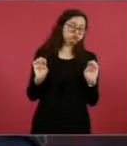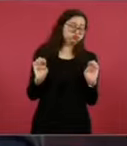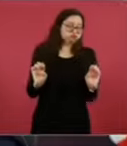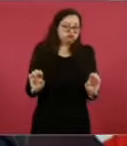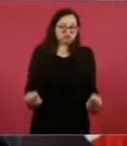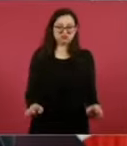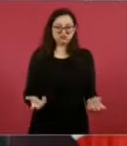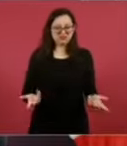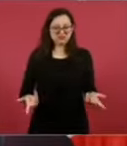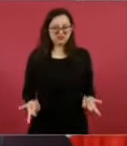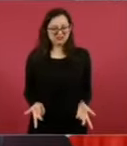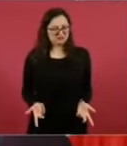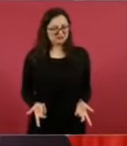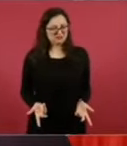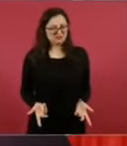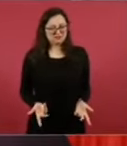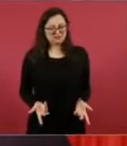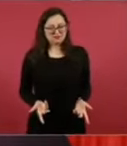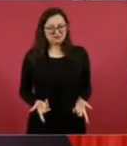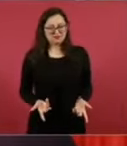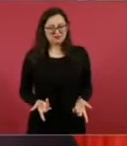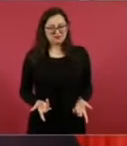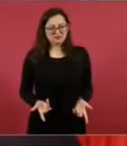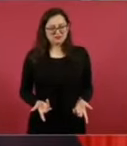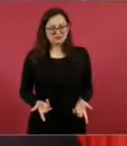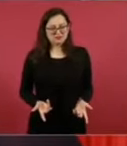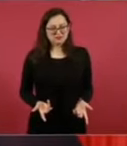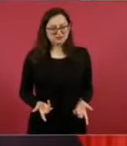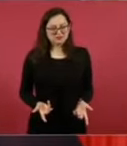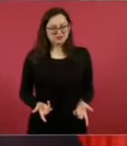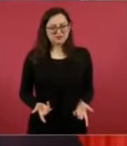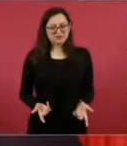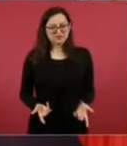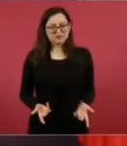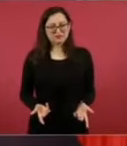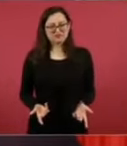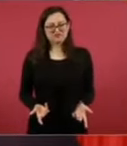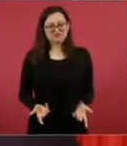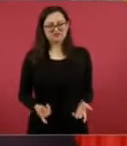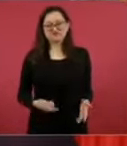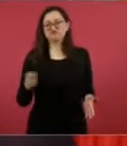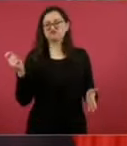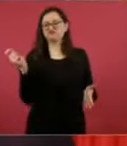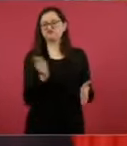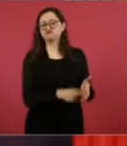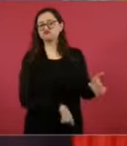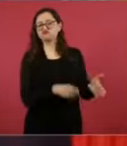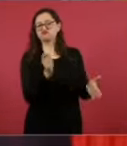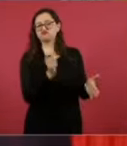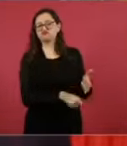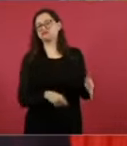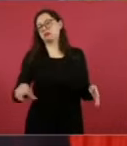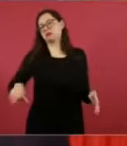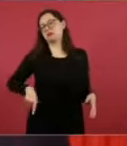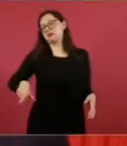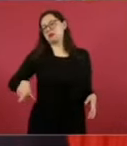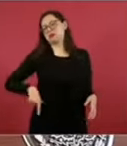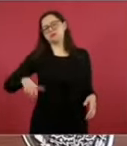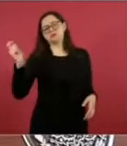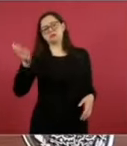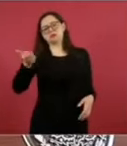Este, y todo a costillas del erario.